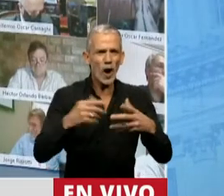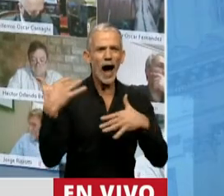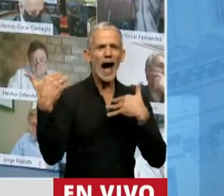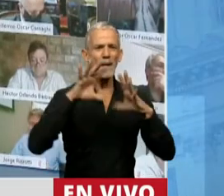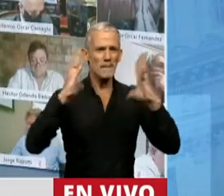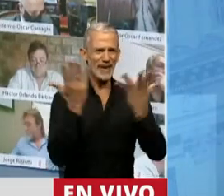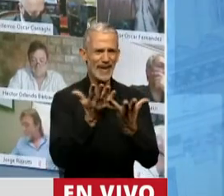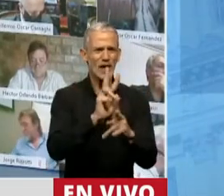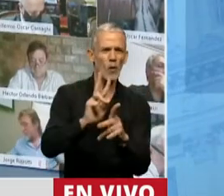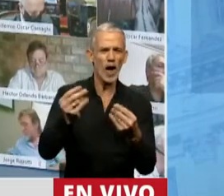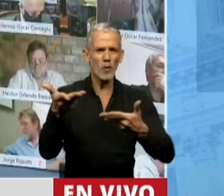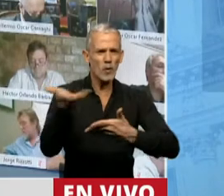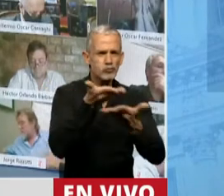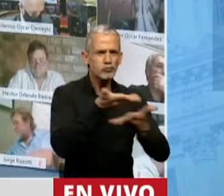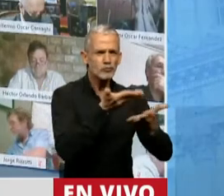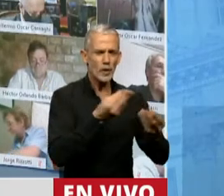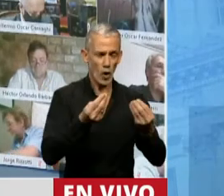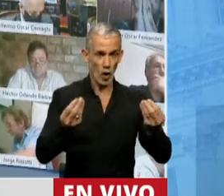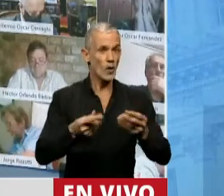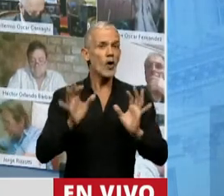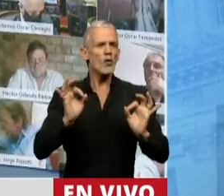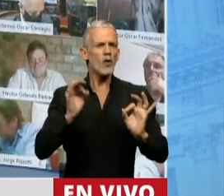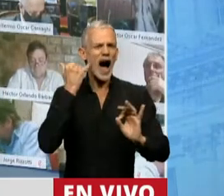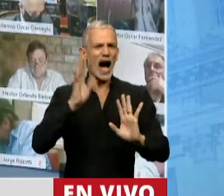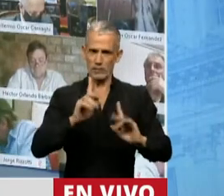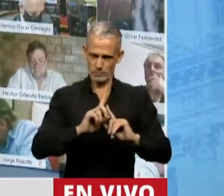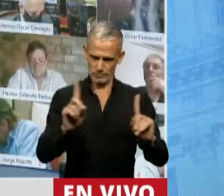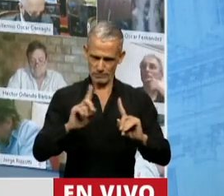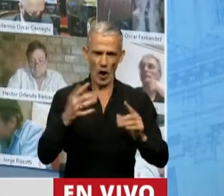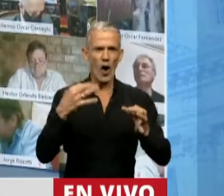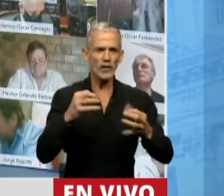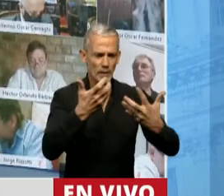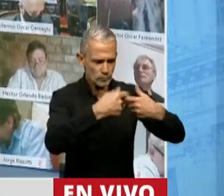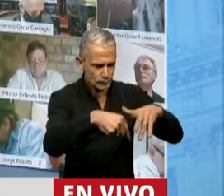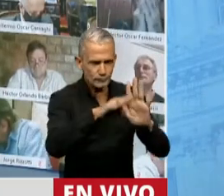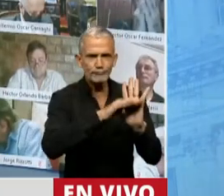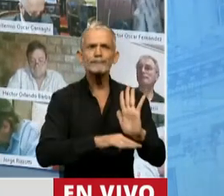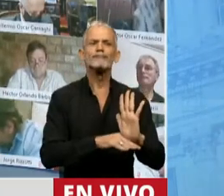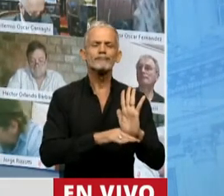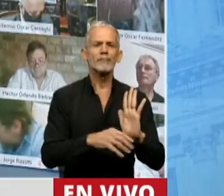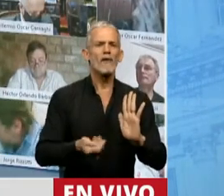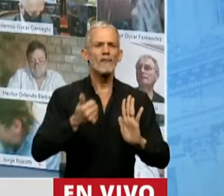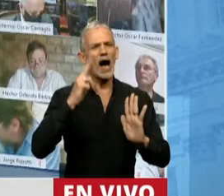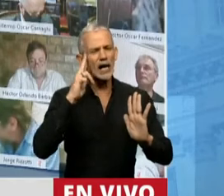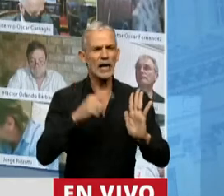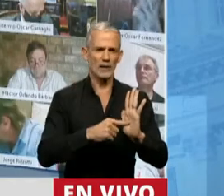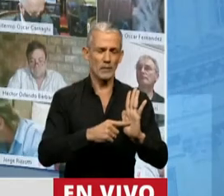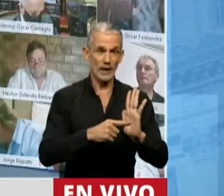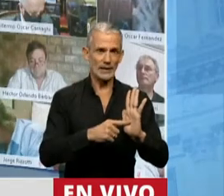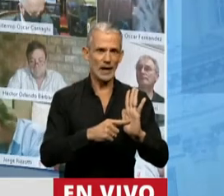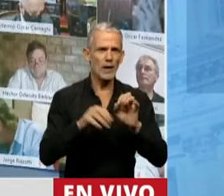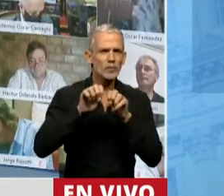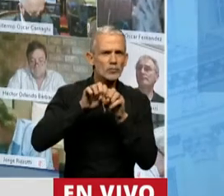ambiente. No es suficiente, necesitamos que sea operativo este tratado al